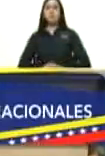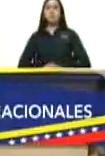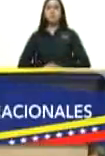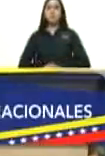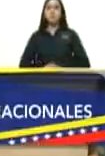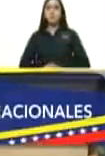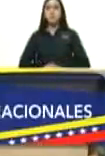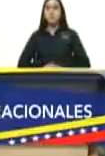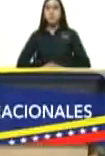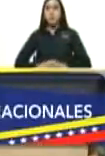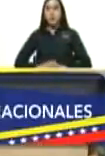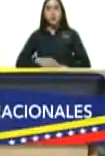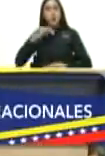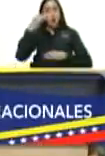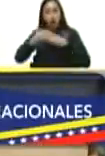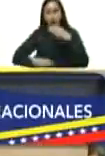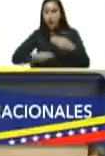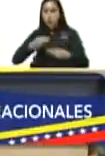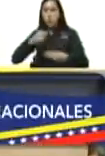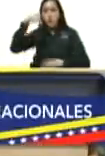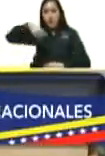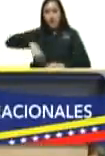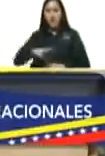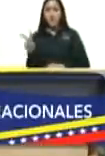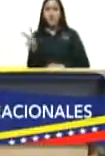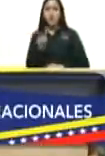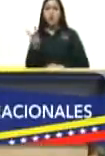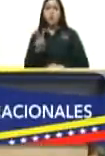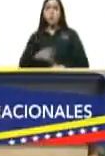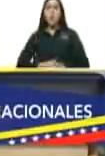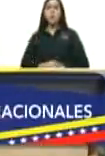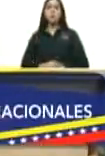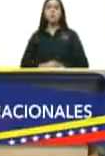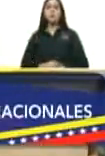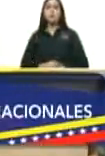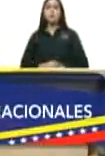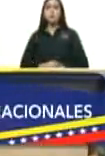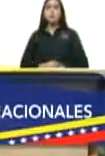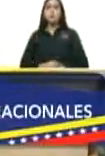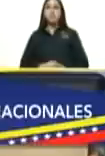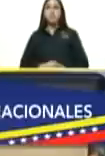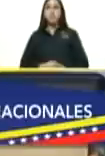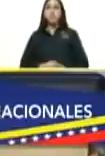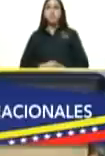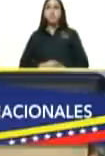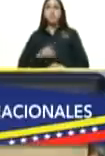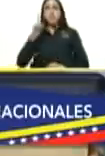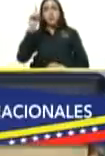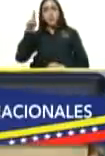actuante de Venezuela y fue